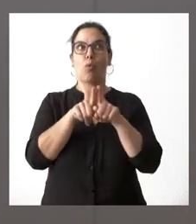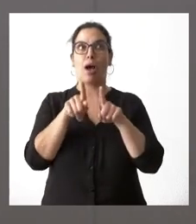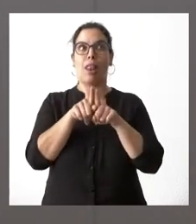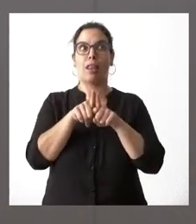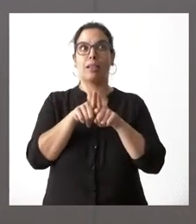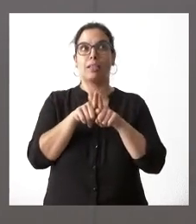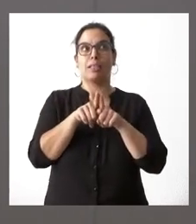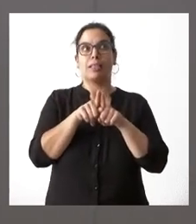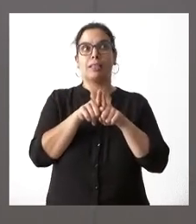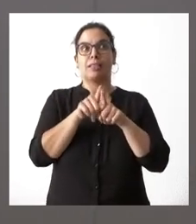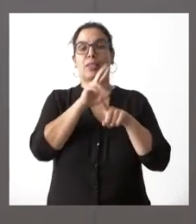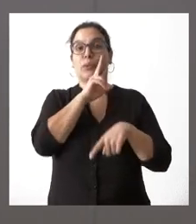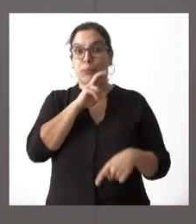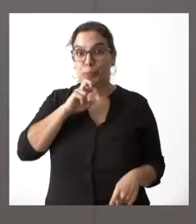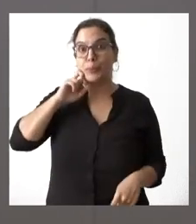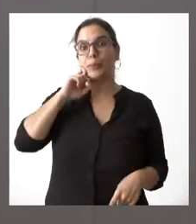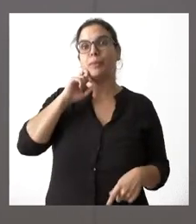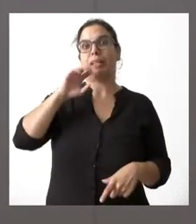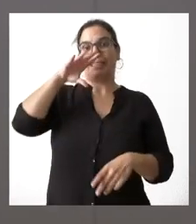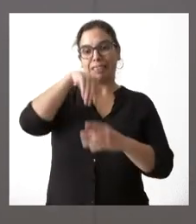de la medida de lo posible dentro de ese paraguas